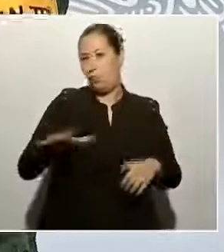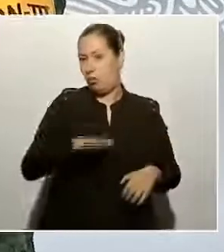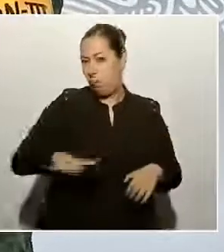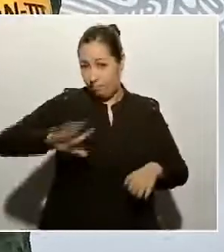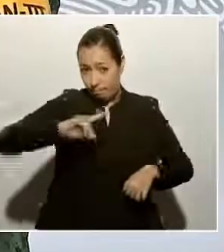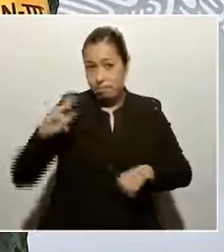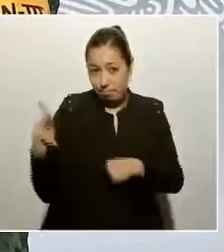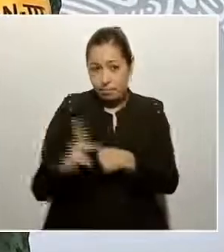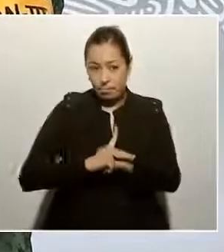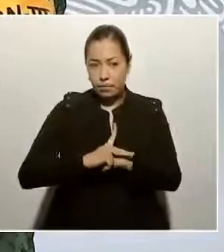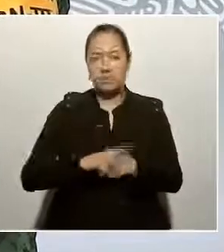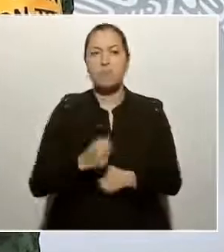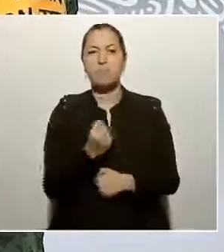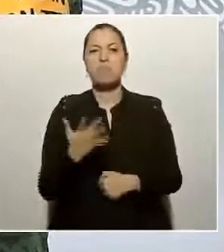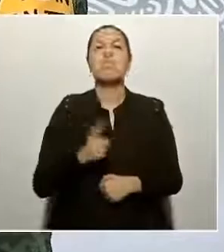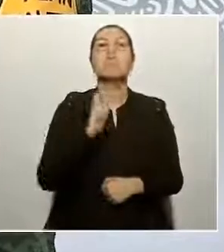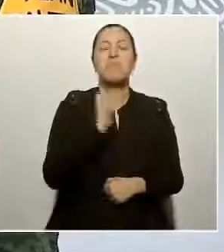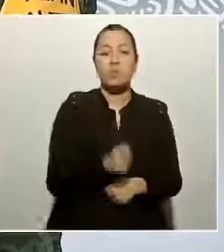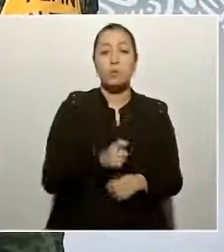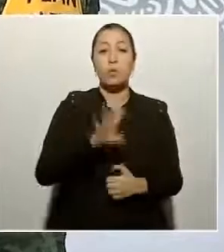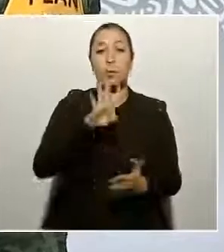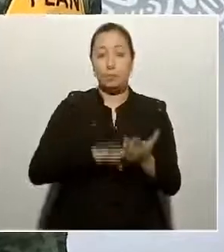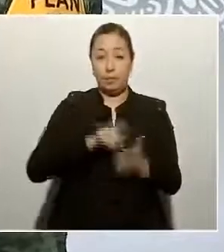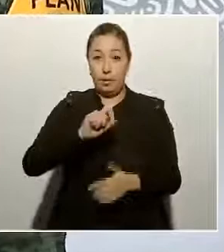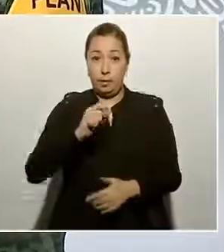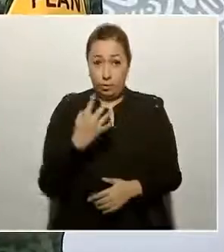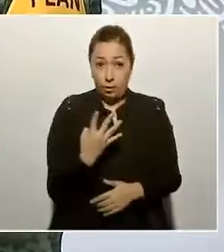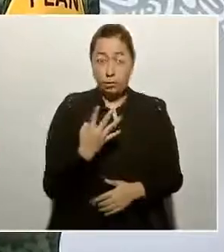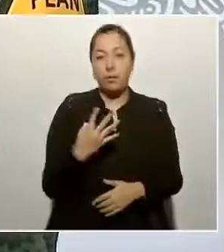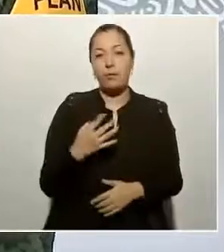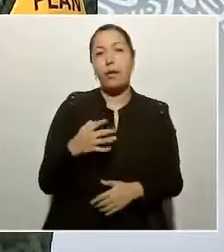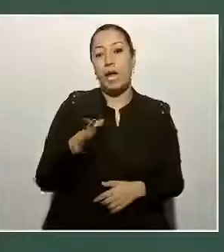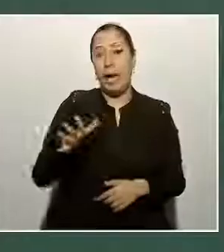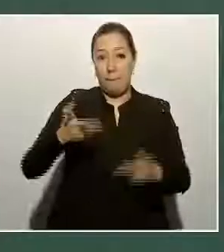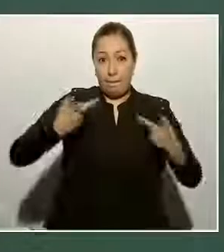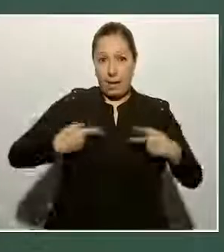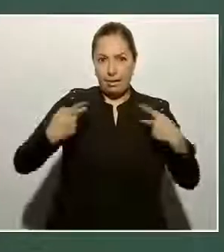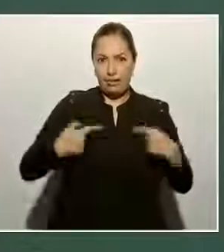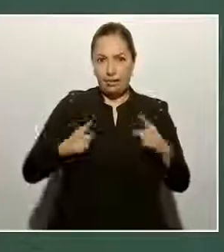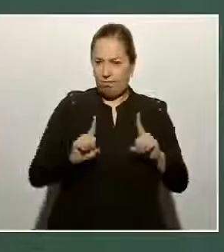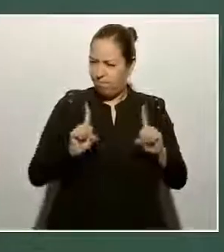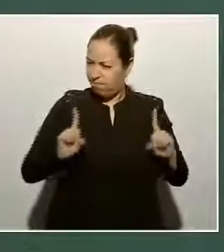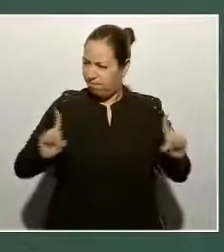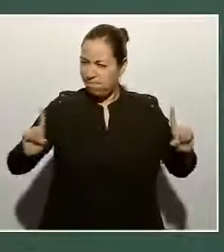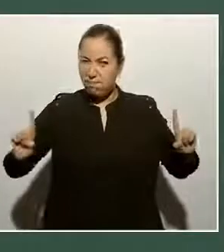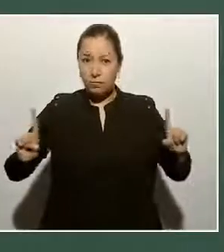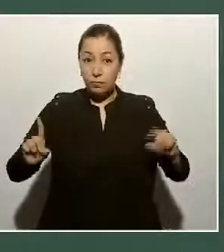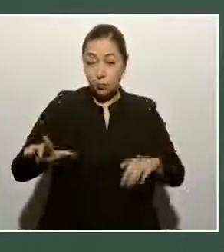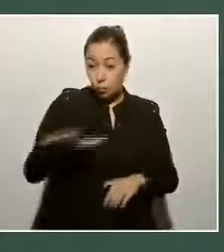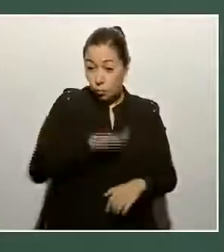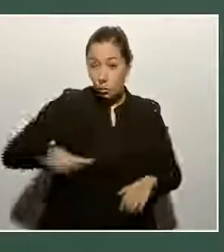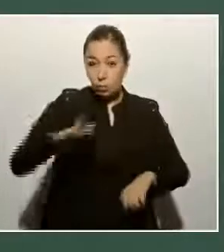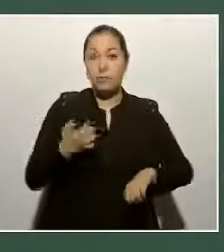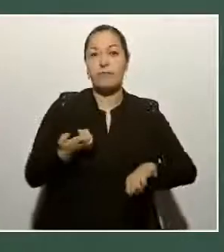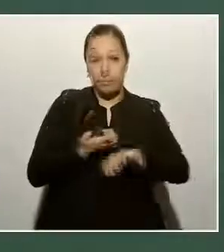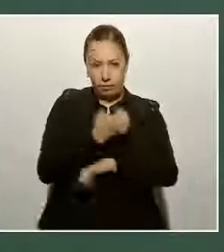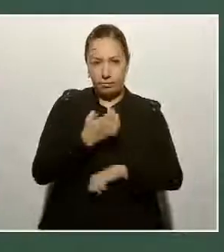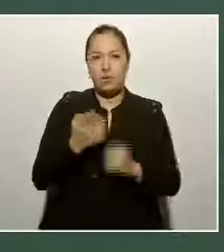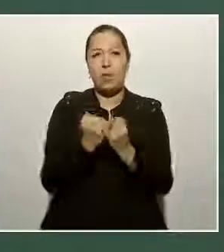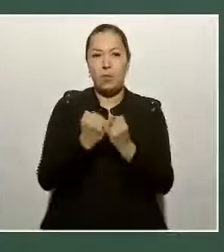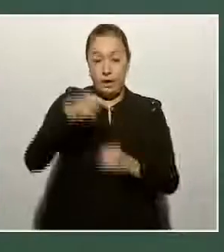los 4.024 elementos desplegados en el Estado y estas instalaciones que hoy se inauguran.